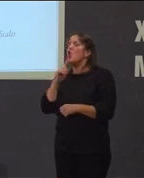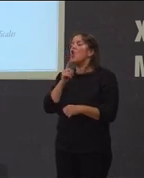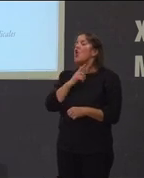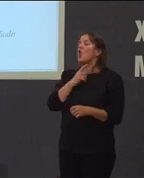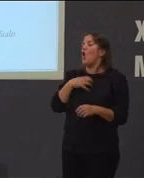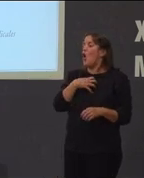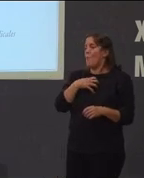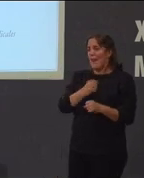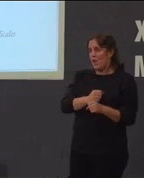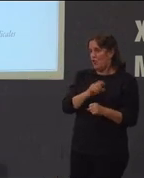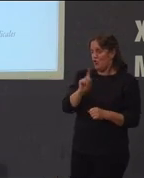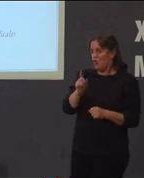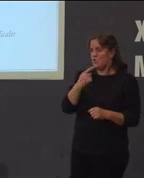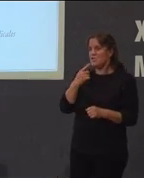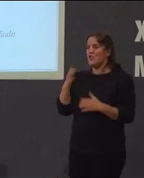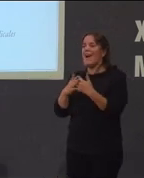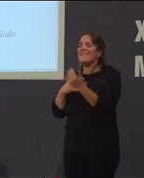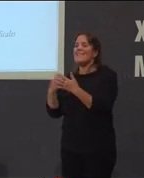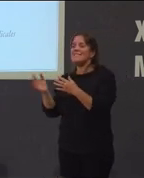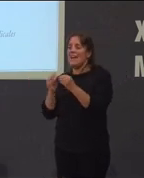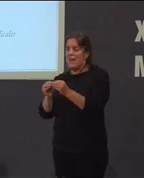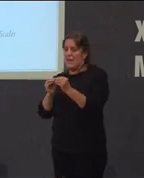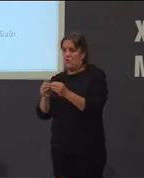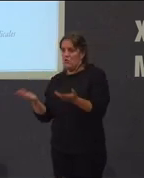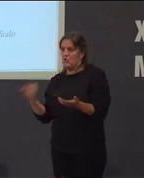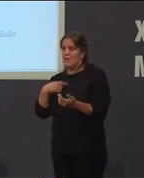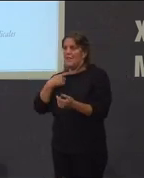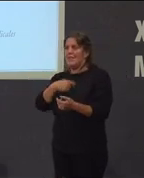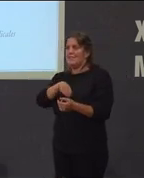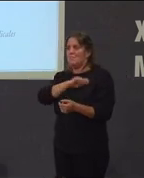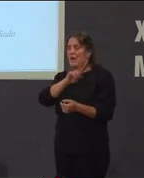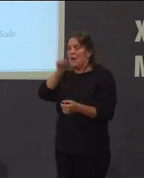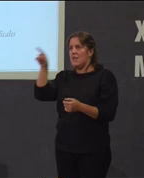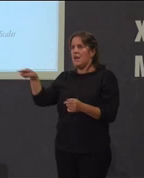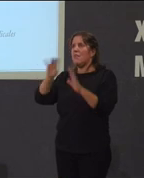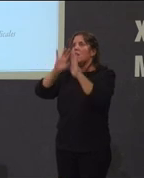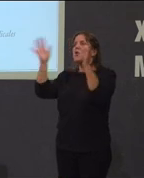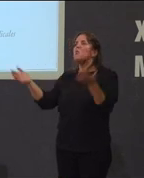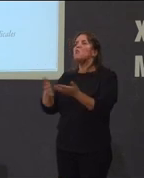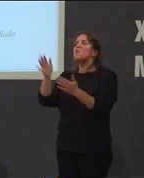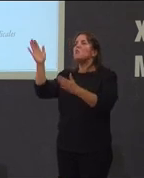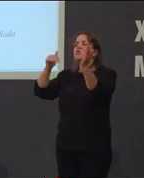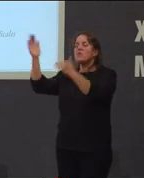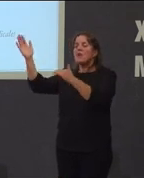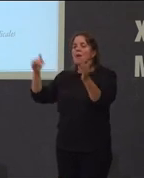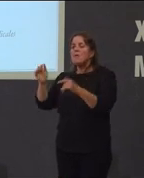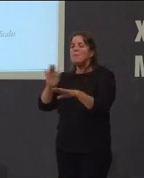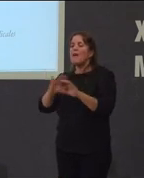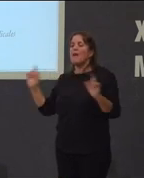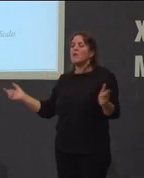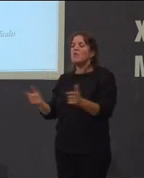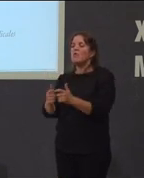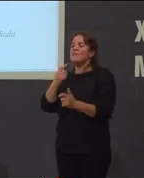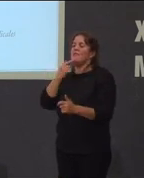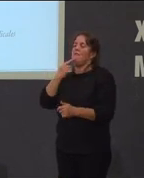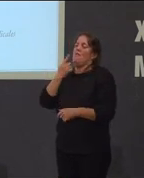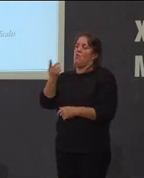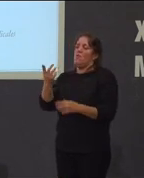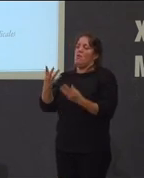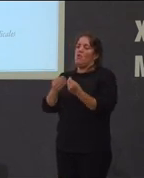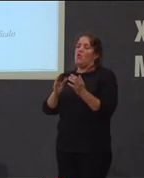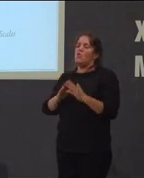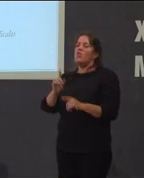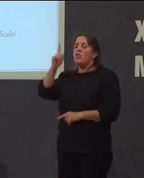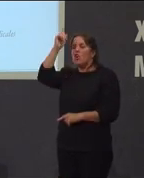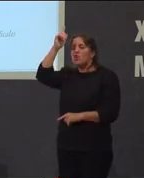traballadores artesanos e artesanas de España del mundo a reunirse en Dios para celebrar